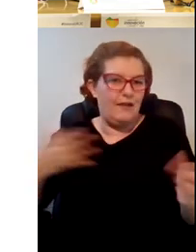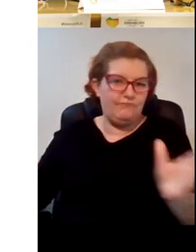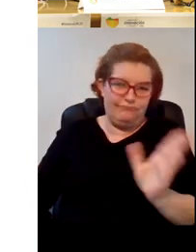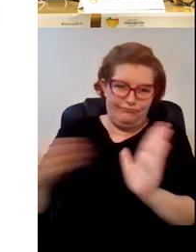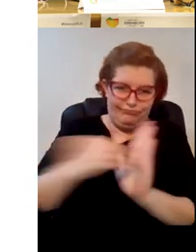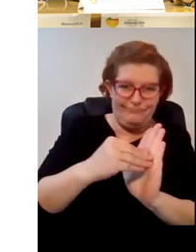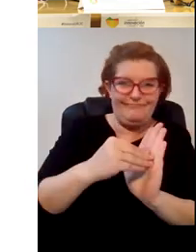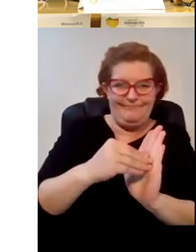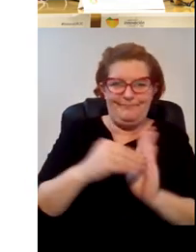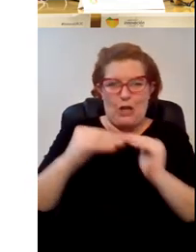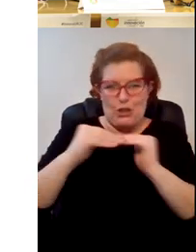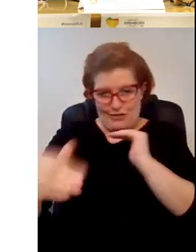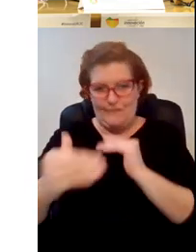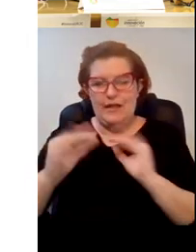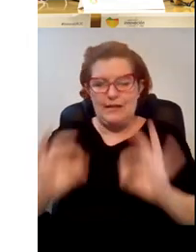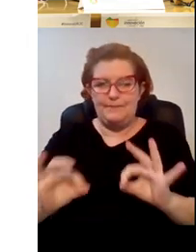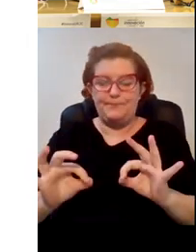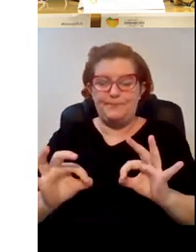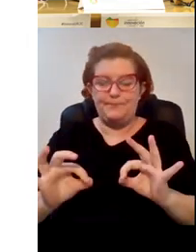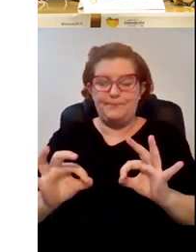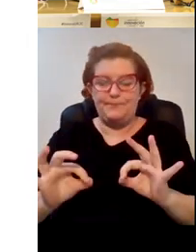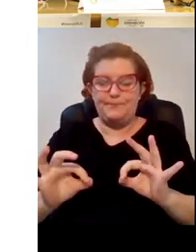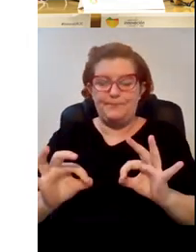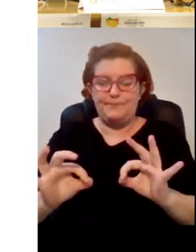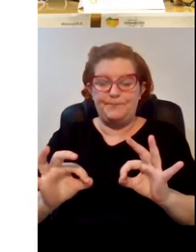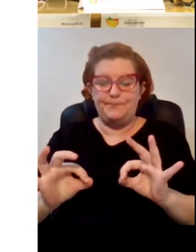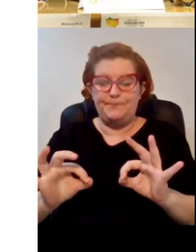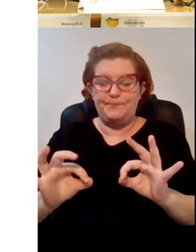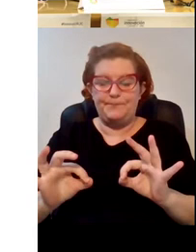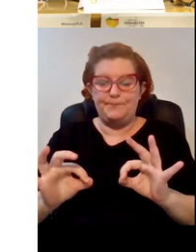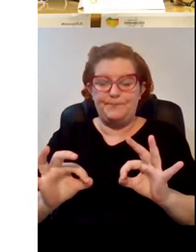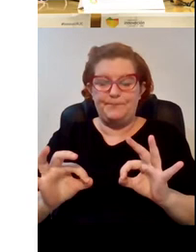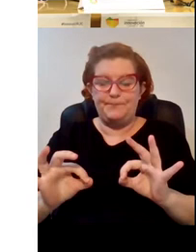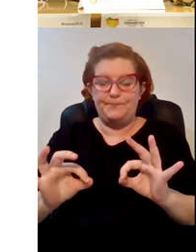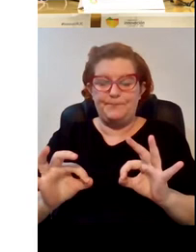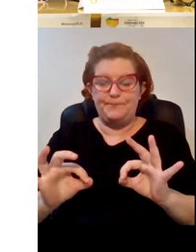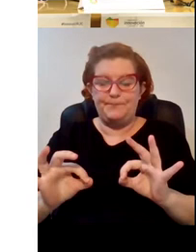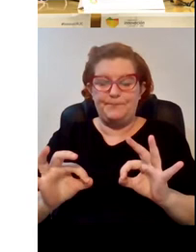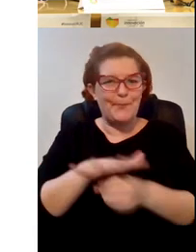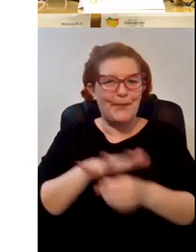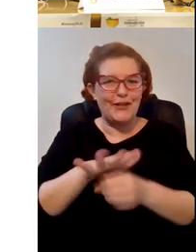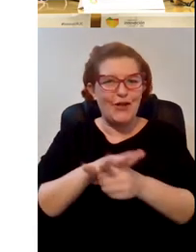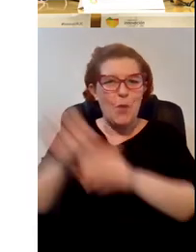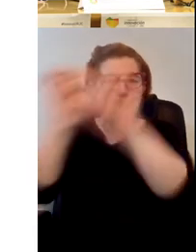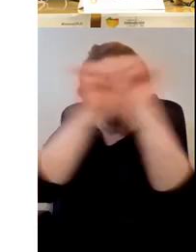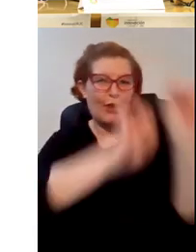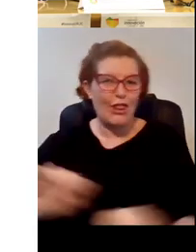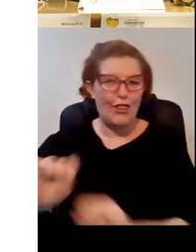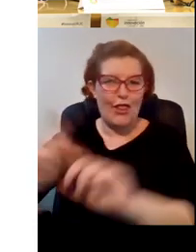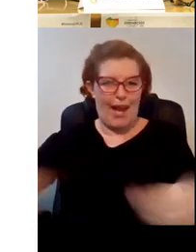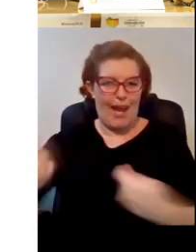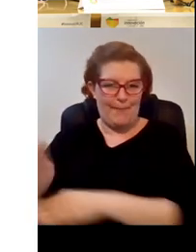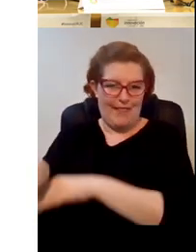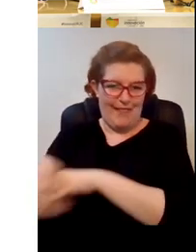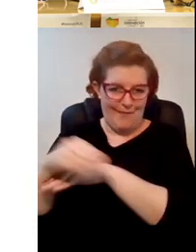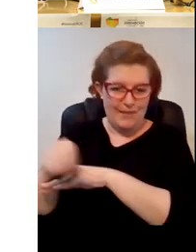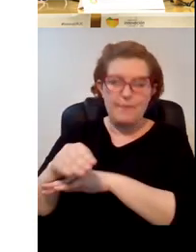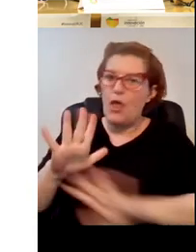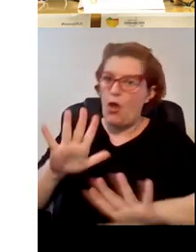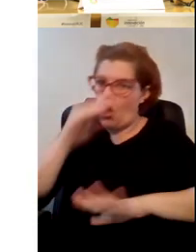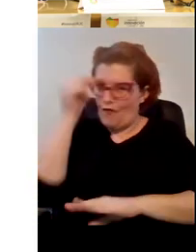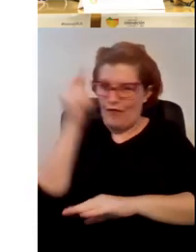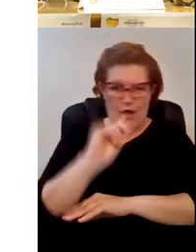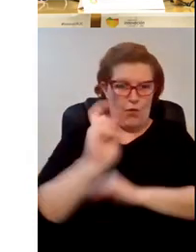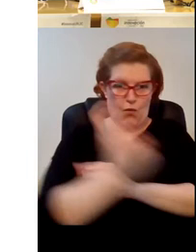y trabajamos especialmente desde la oficina verde en el ámbito de la protección del medio ambiente pero no nos podemos olvidar del